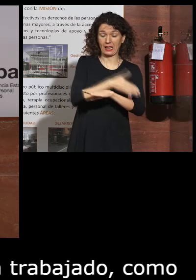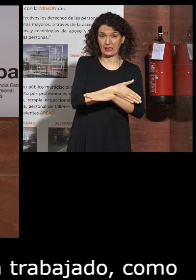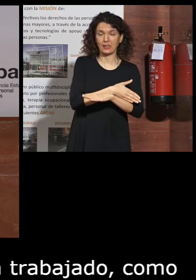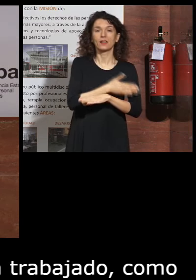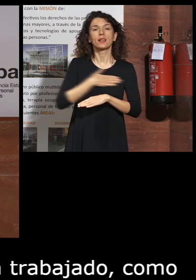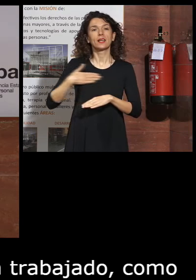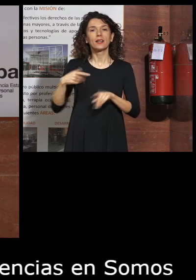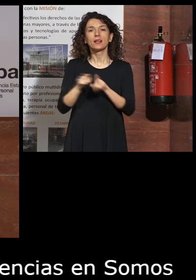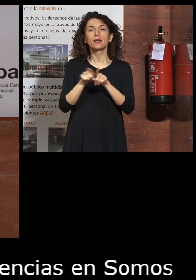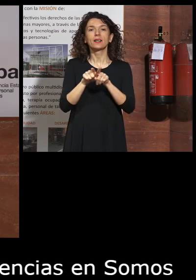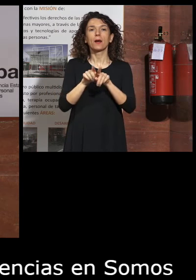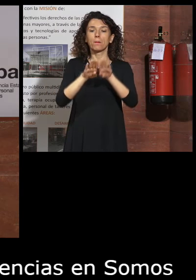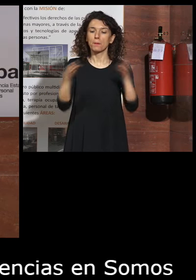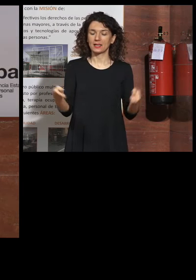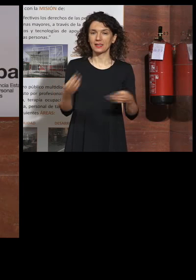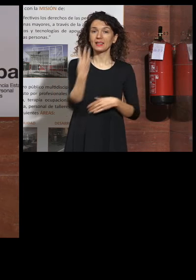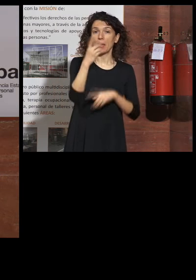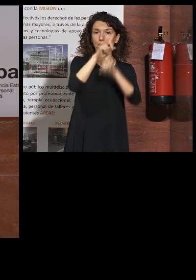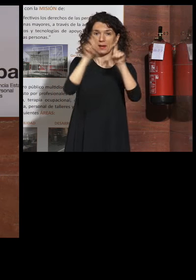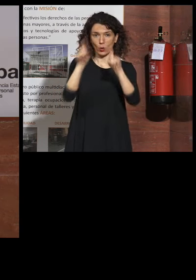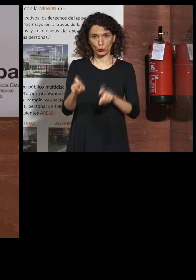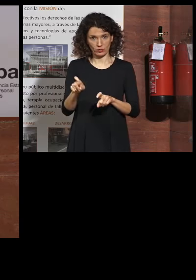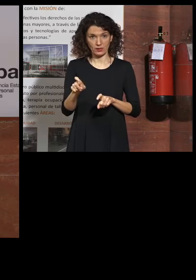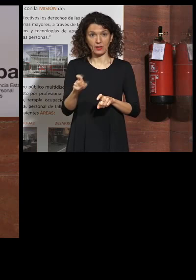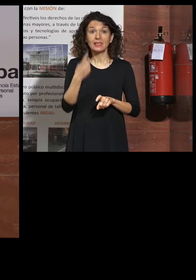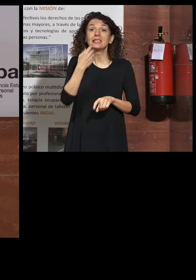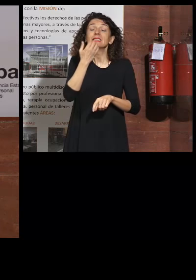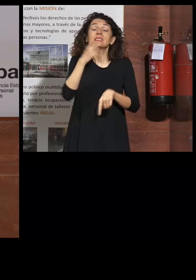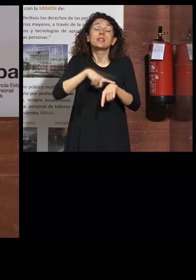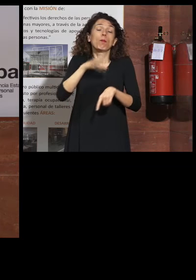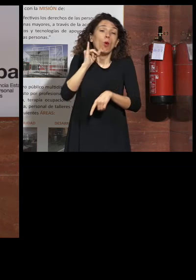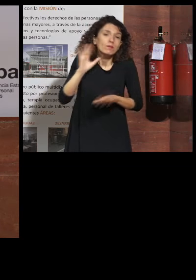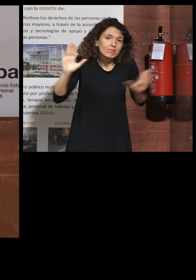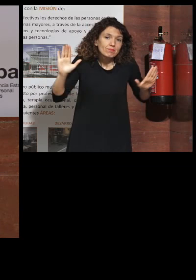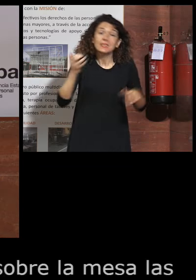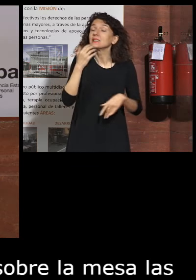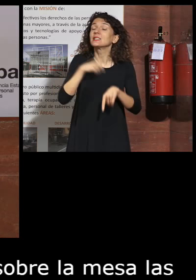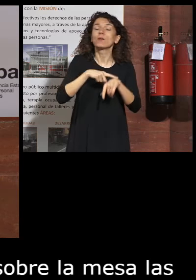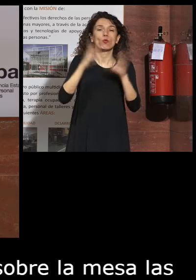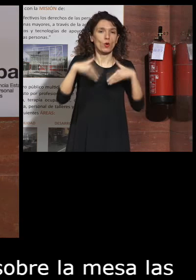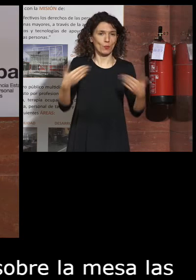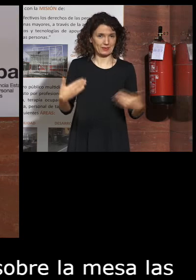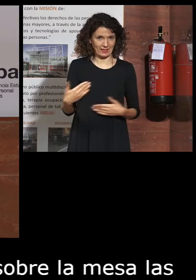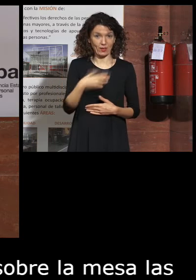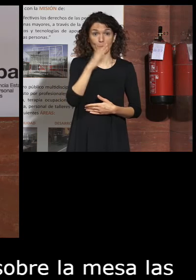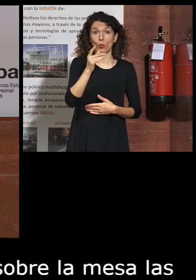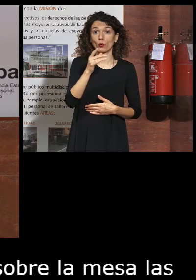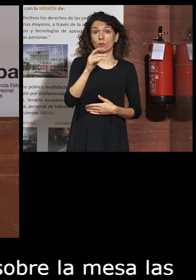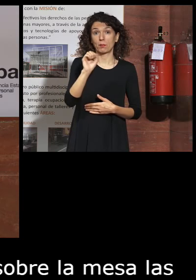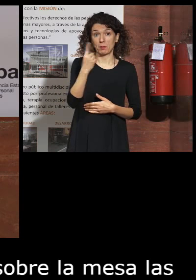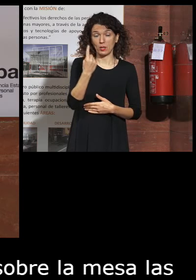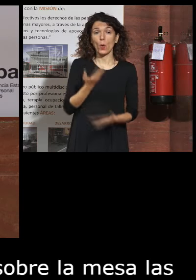voy a poner sobre la mesa las tres preguntas de la mesa si da tiempo si no da tiempo no pasa nada porque primero les voy a